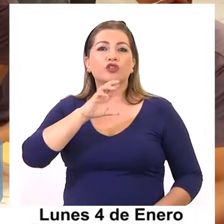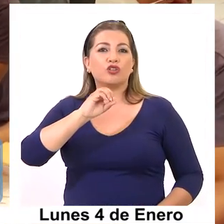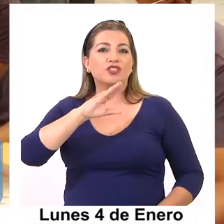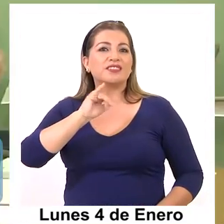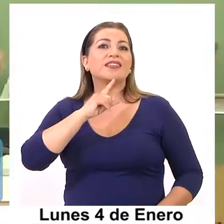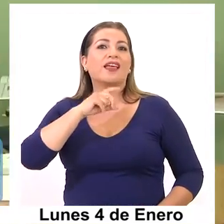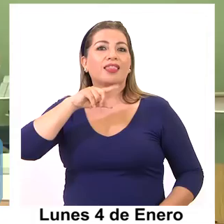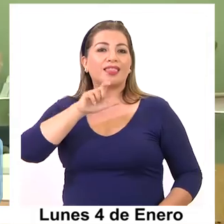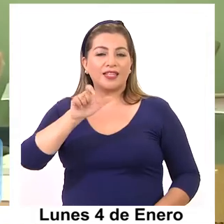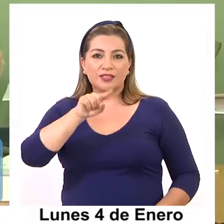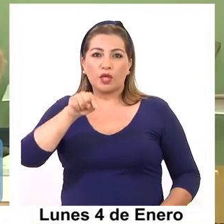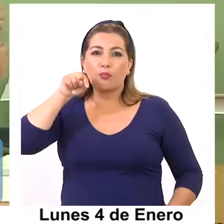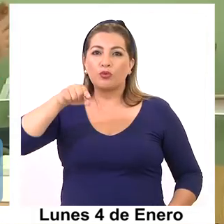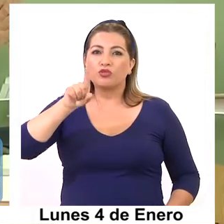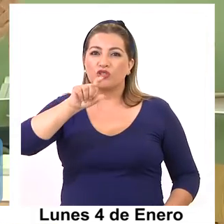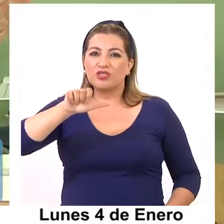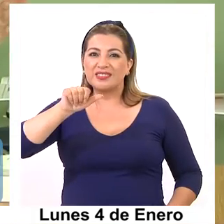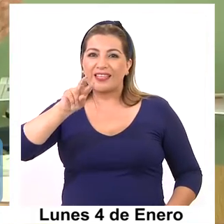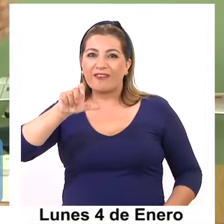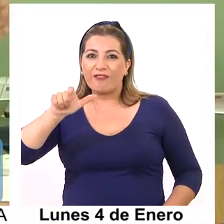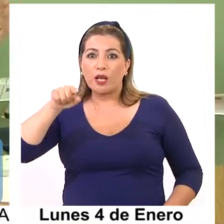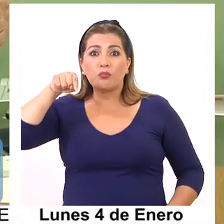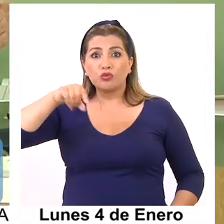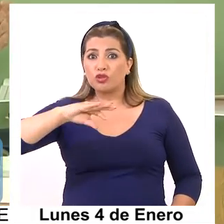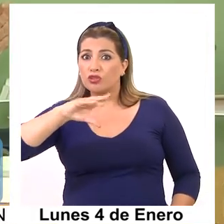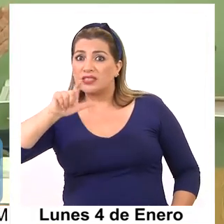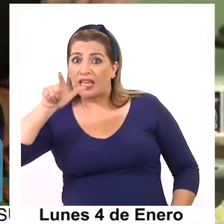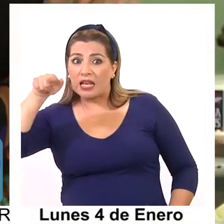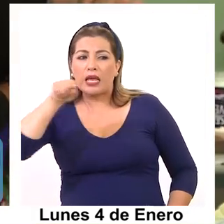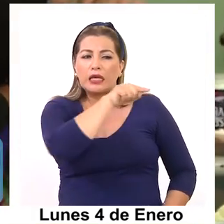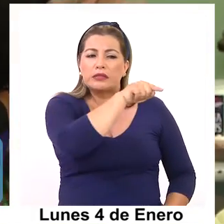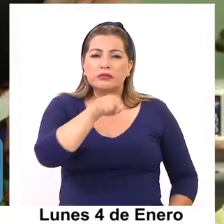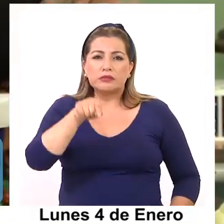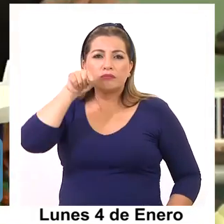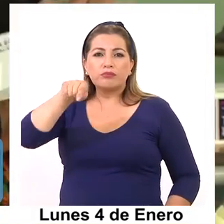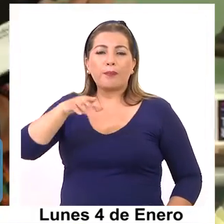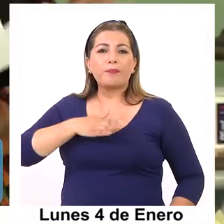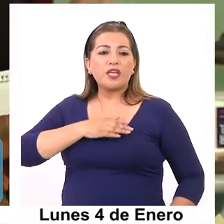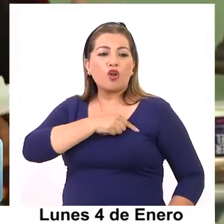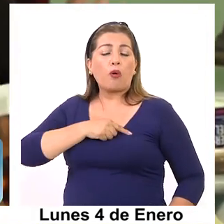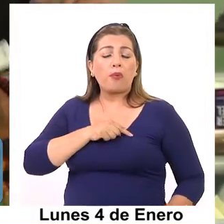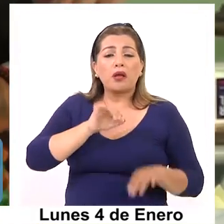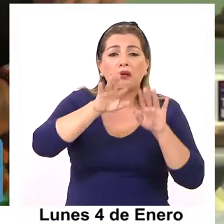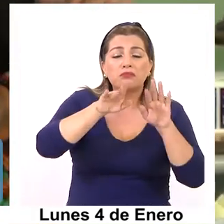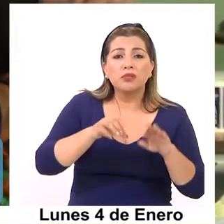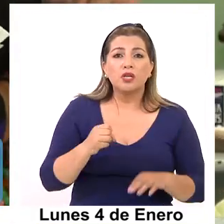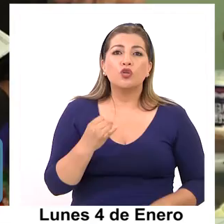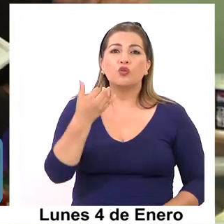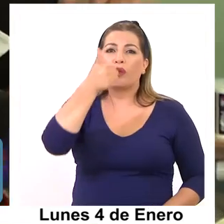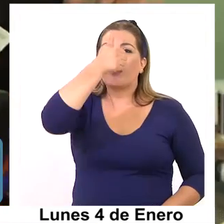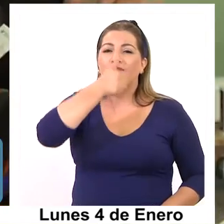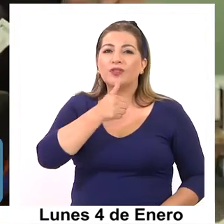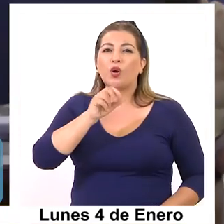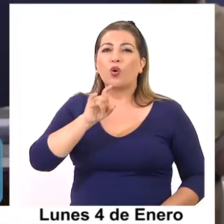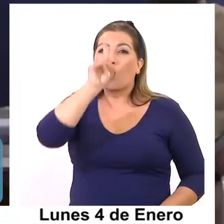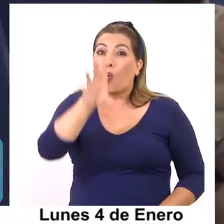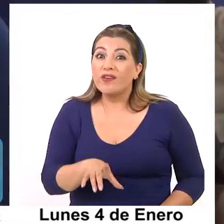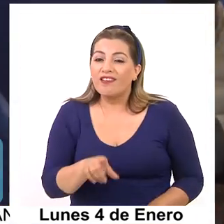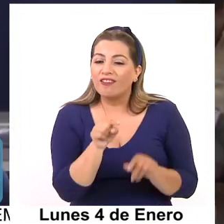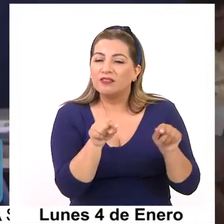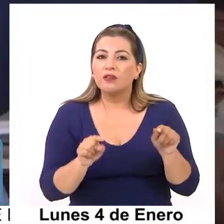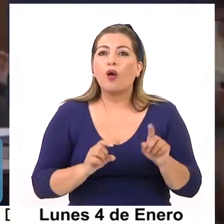.cervel.cl, donde deberán ingresar sus datos, la clave única y elegir a qué